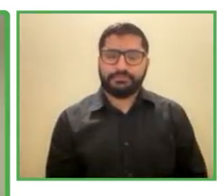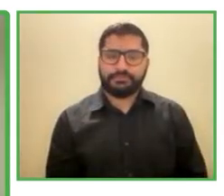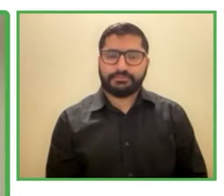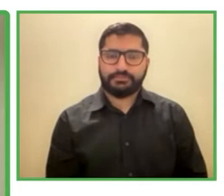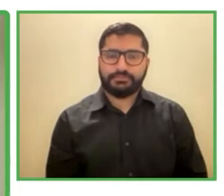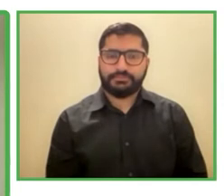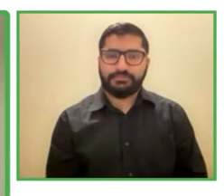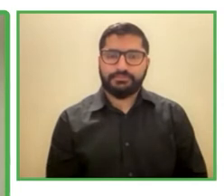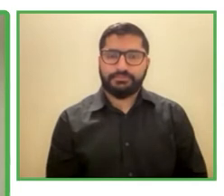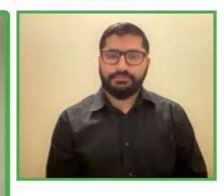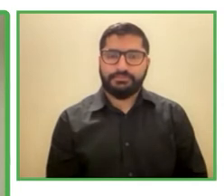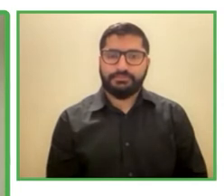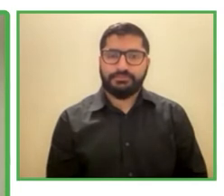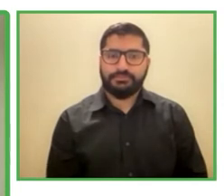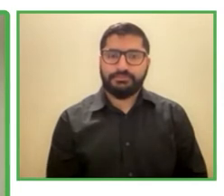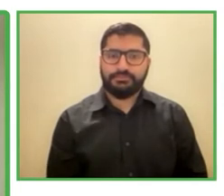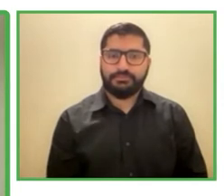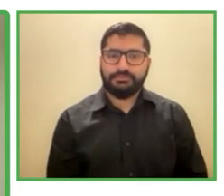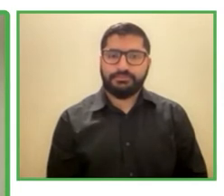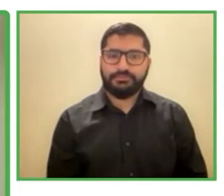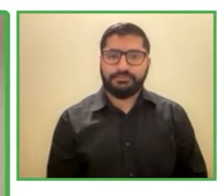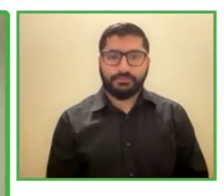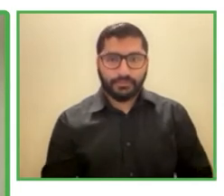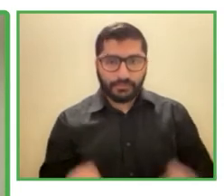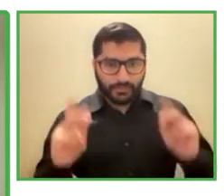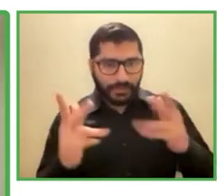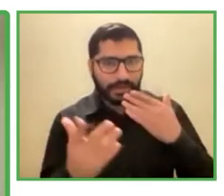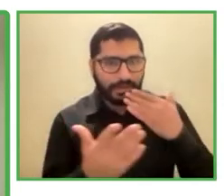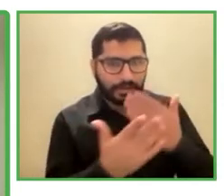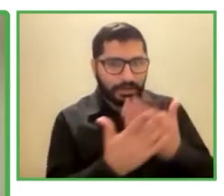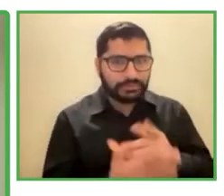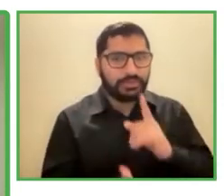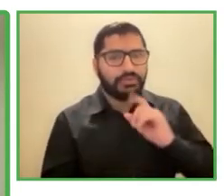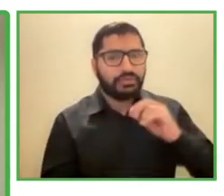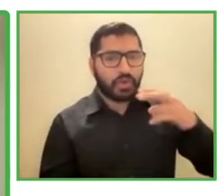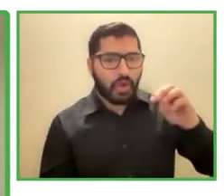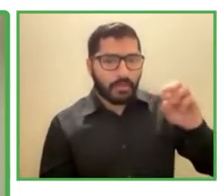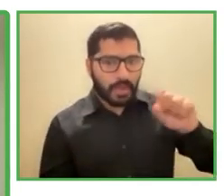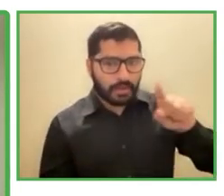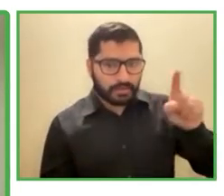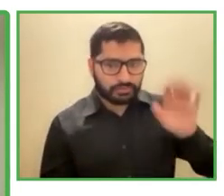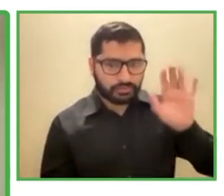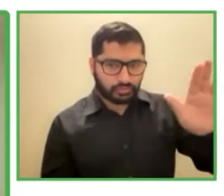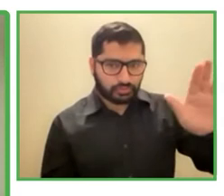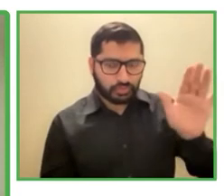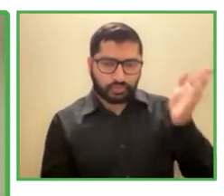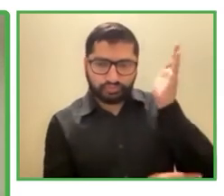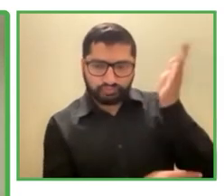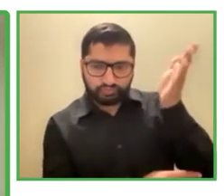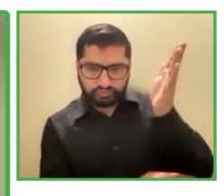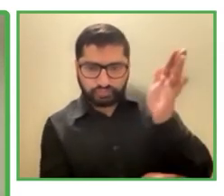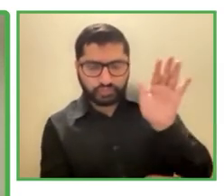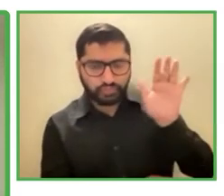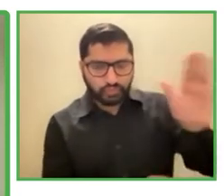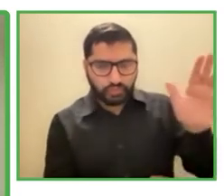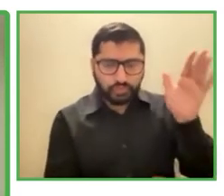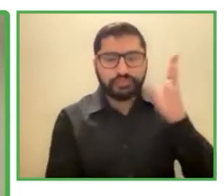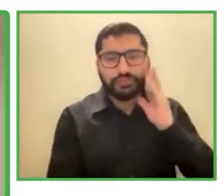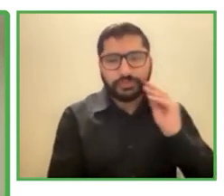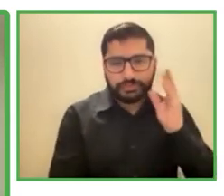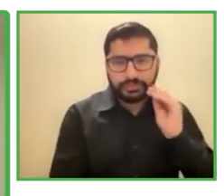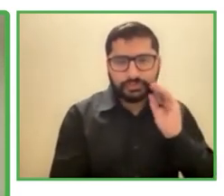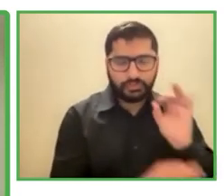ok muchas gracias Tomás por tu presentación muy interesante el trabajo que han hecho a